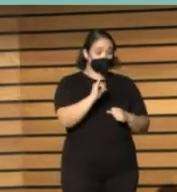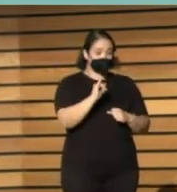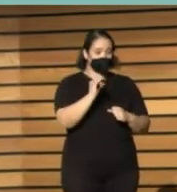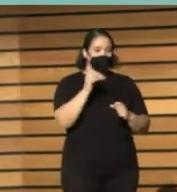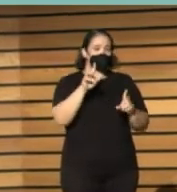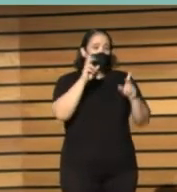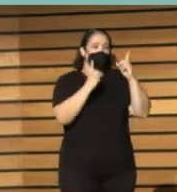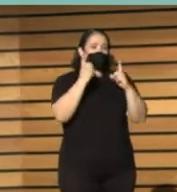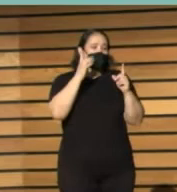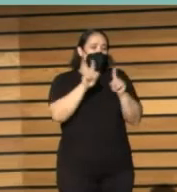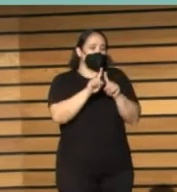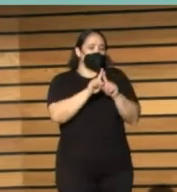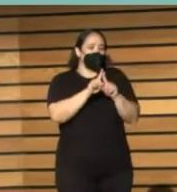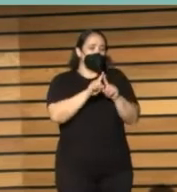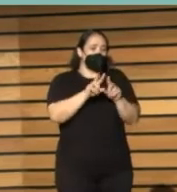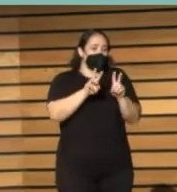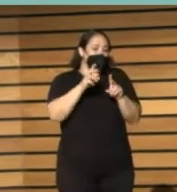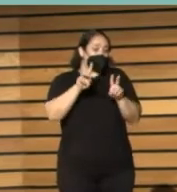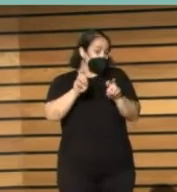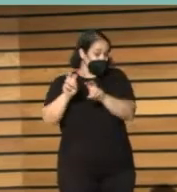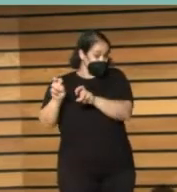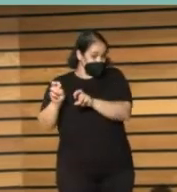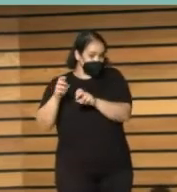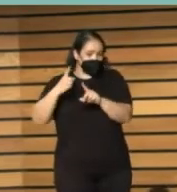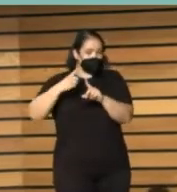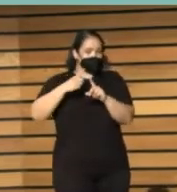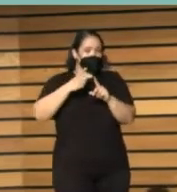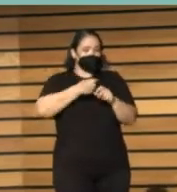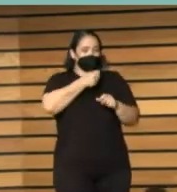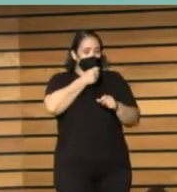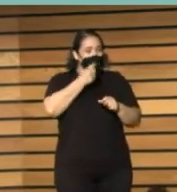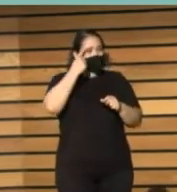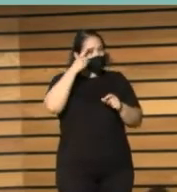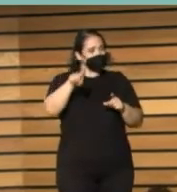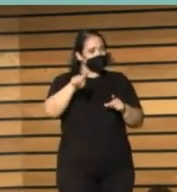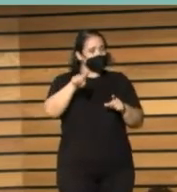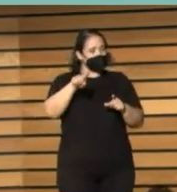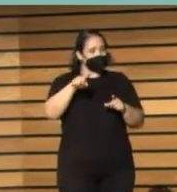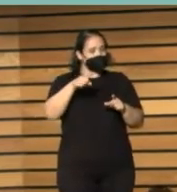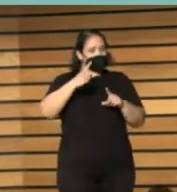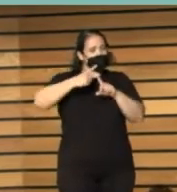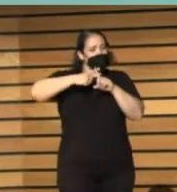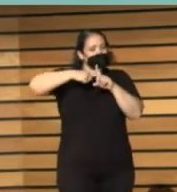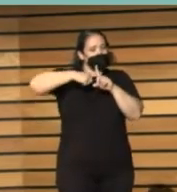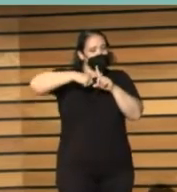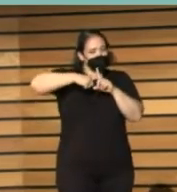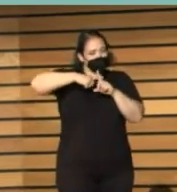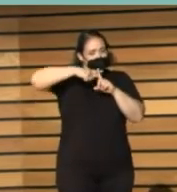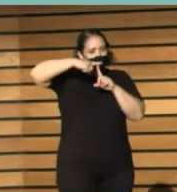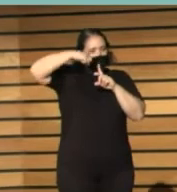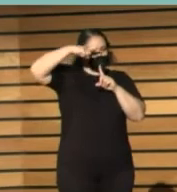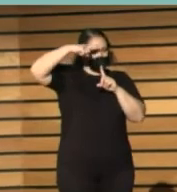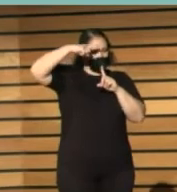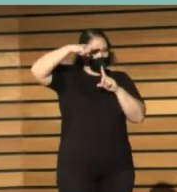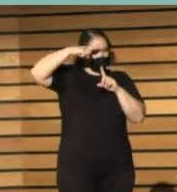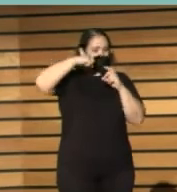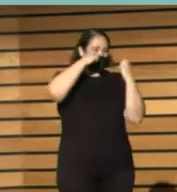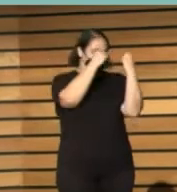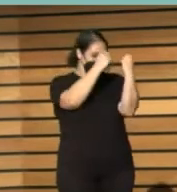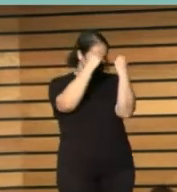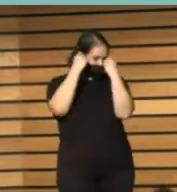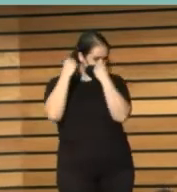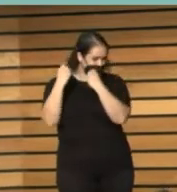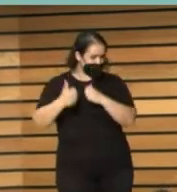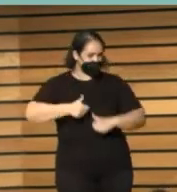anecdóticas. Necesitamos subir del nivel micro y llegar al nivel macro. Esa idea es principal.